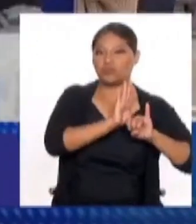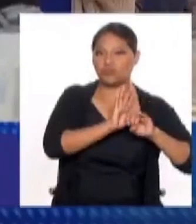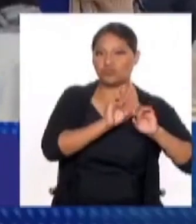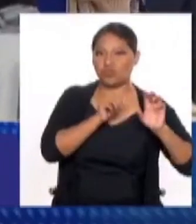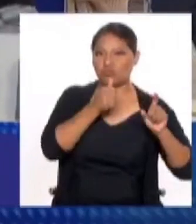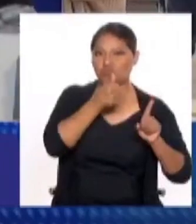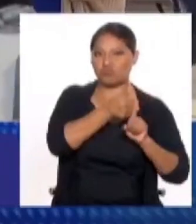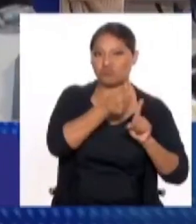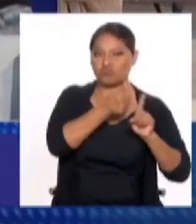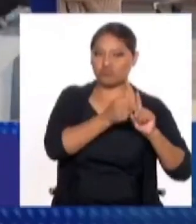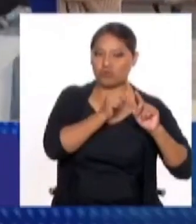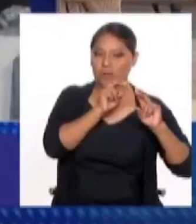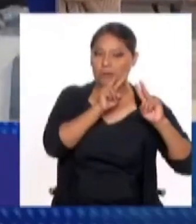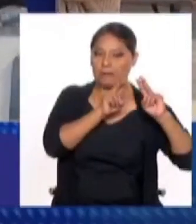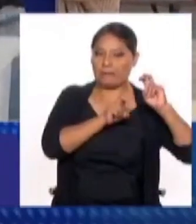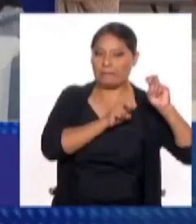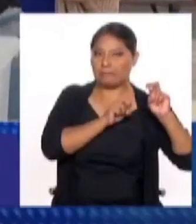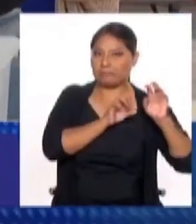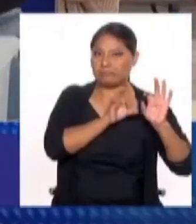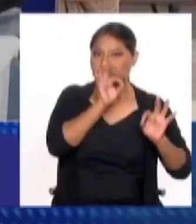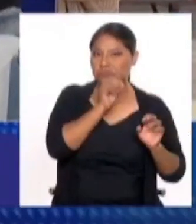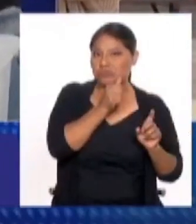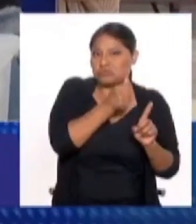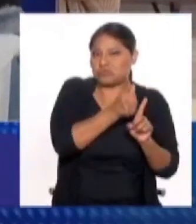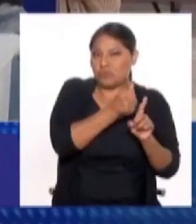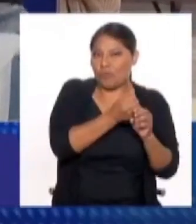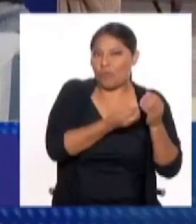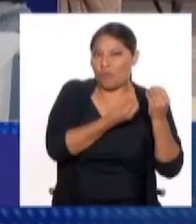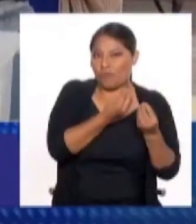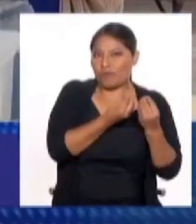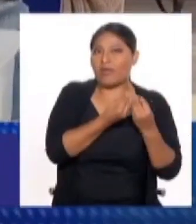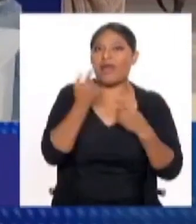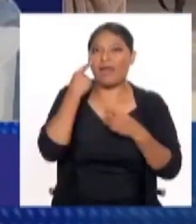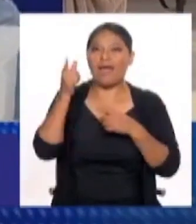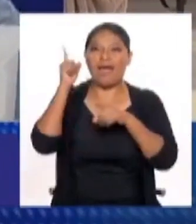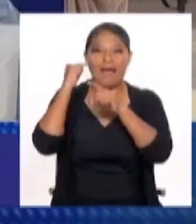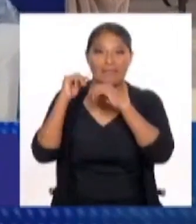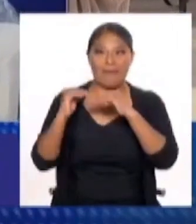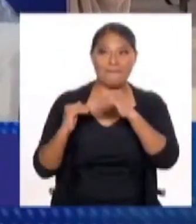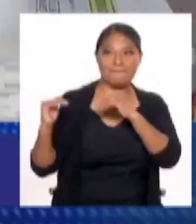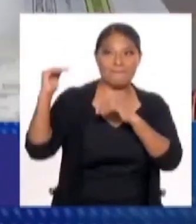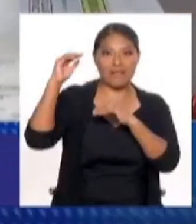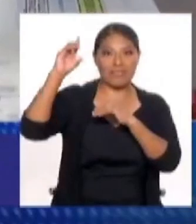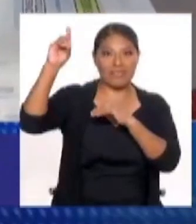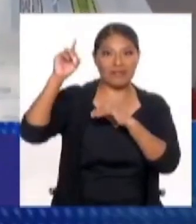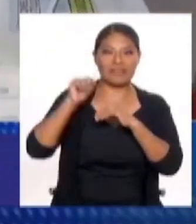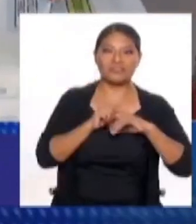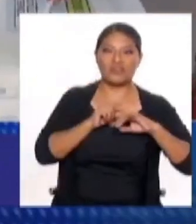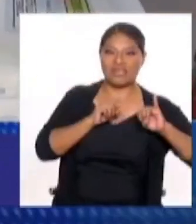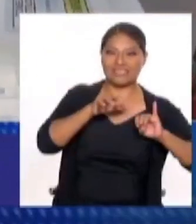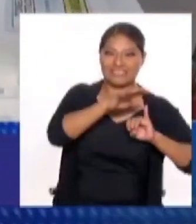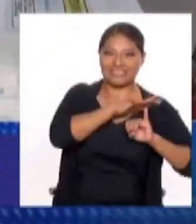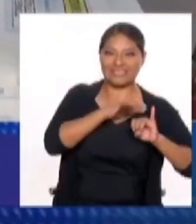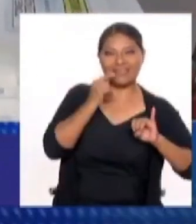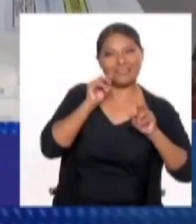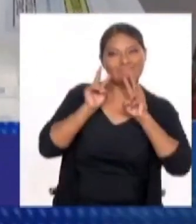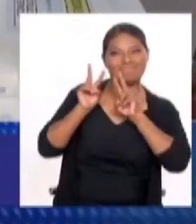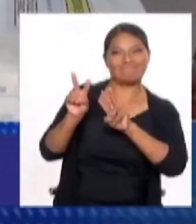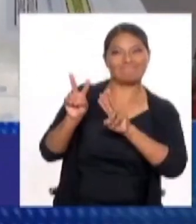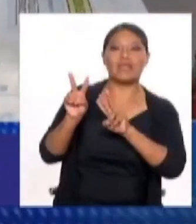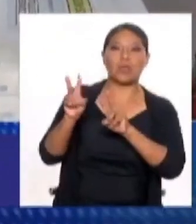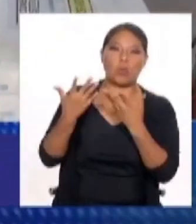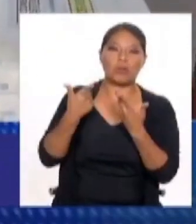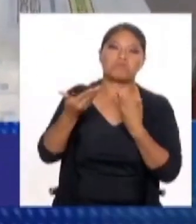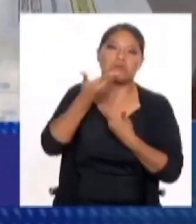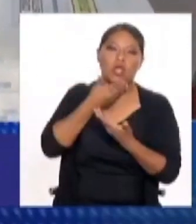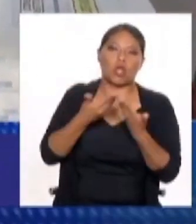Sí, me parece que desde entonces, desde la primera derrota, el gobierno ha tratado como de buscar una conexión y un diálogo